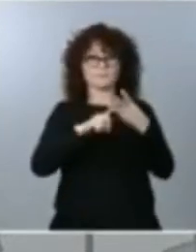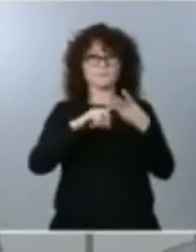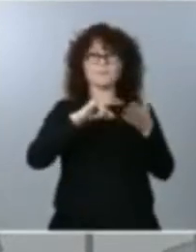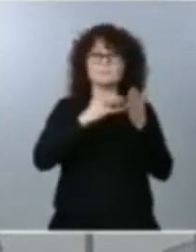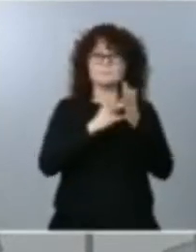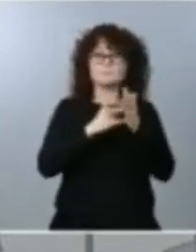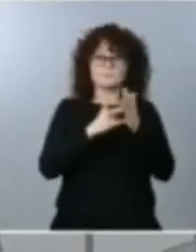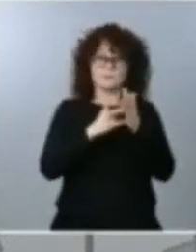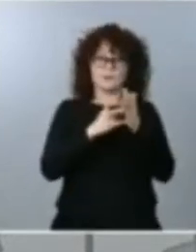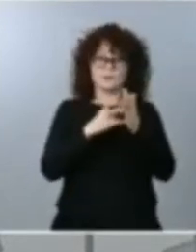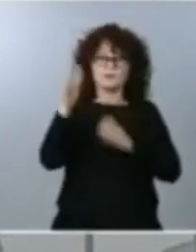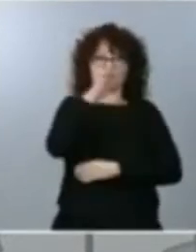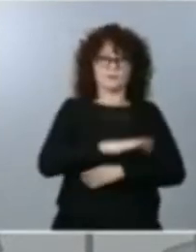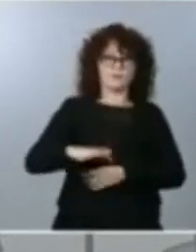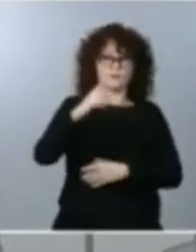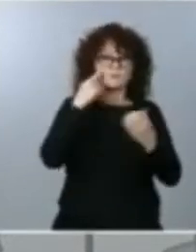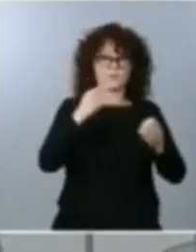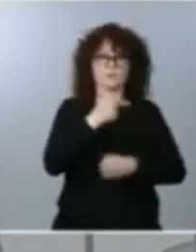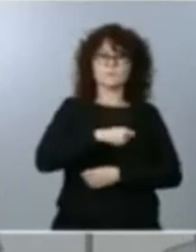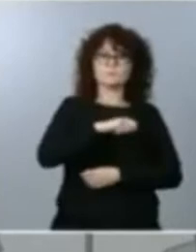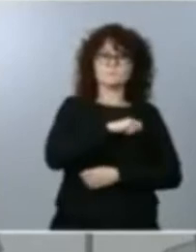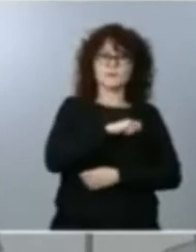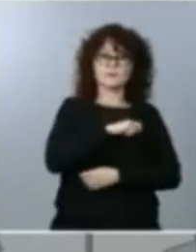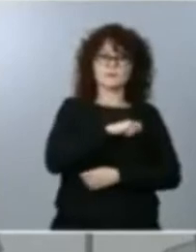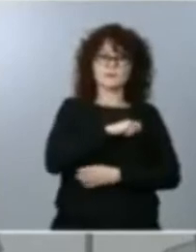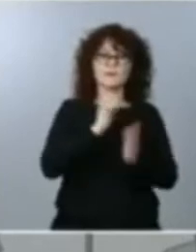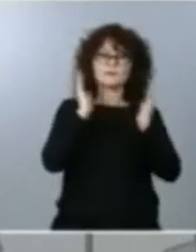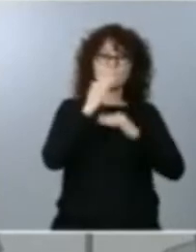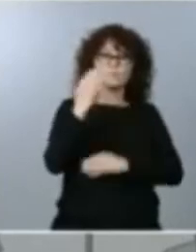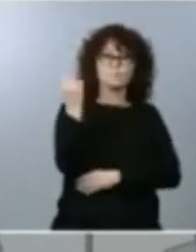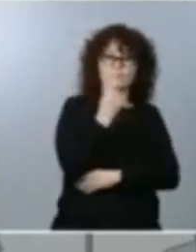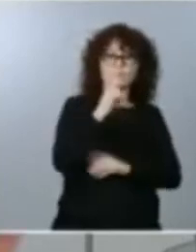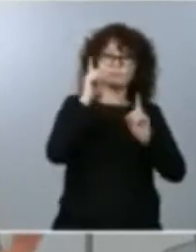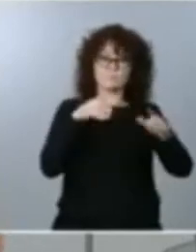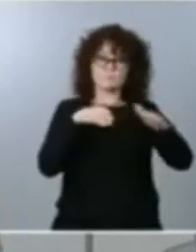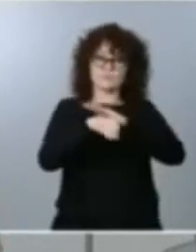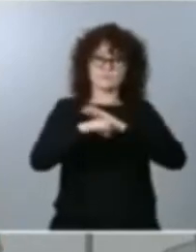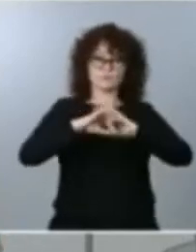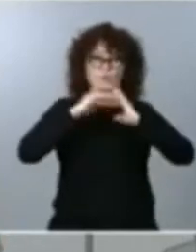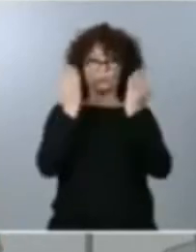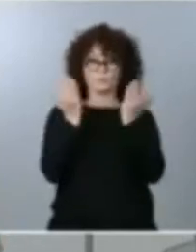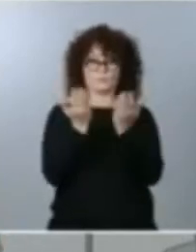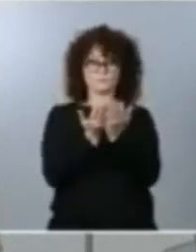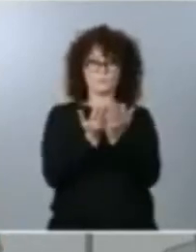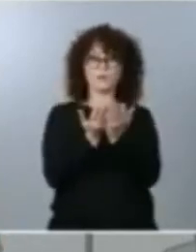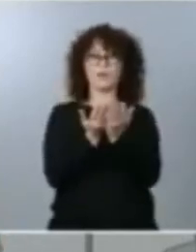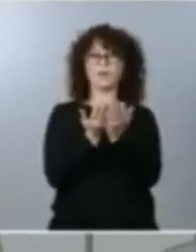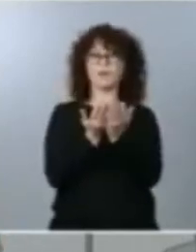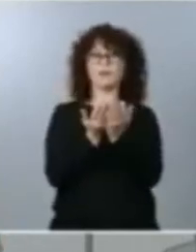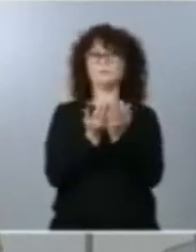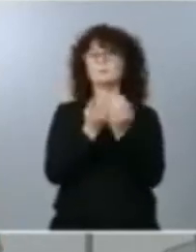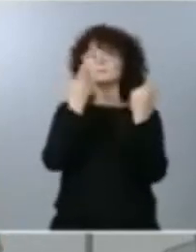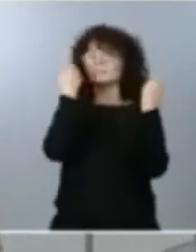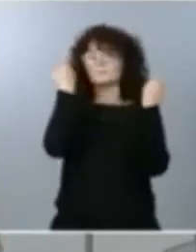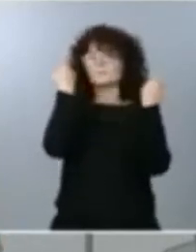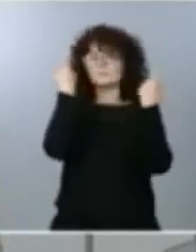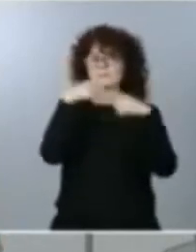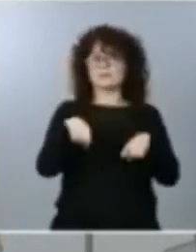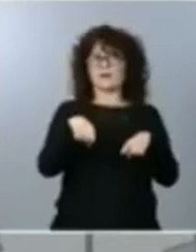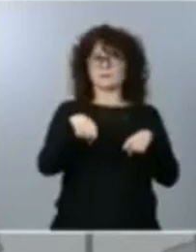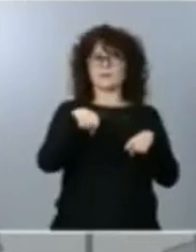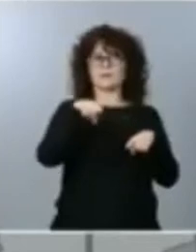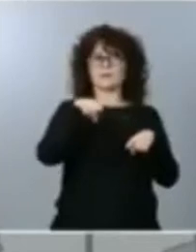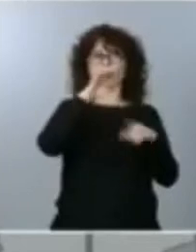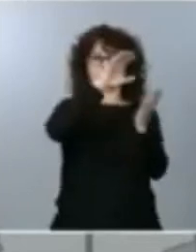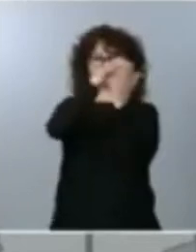España basada en la atención primaria y de acceso universal que goza como saben ustedes de una amplia distribución geográfica de centros de salud